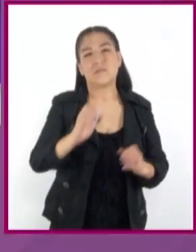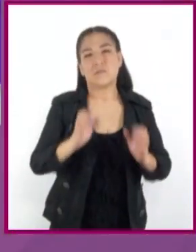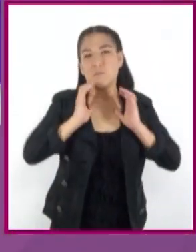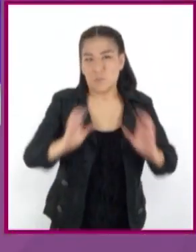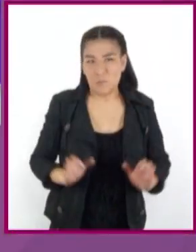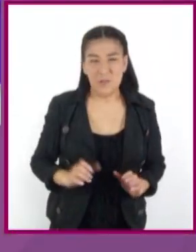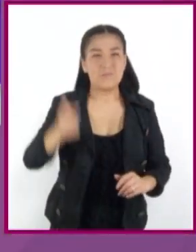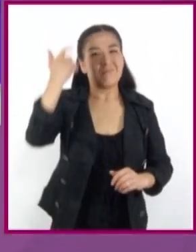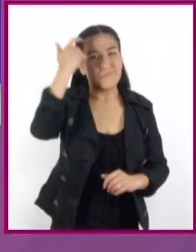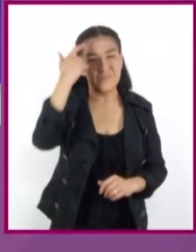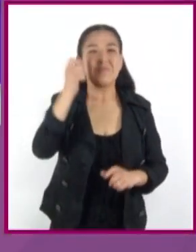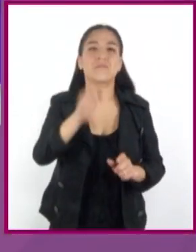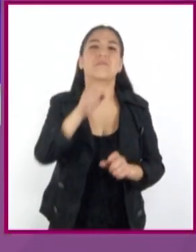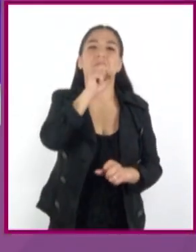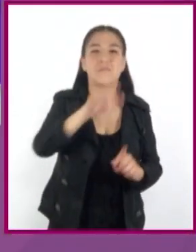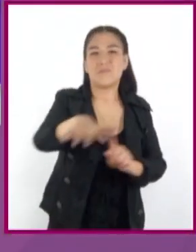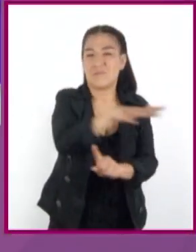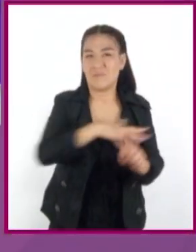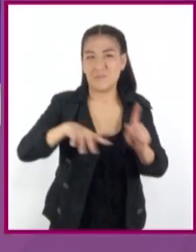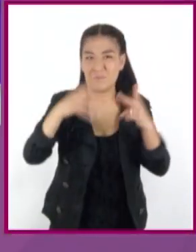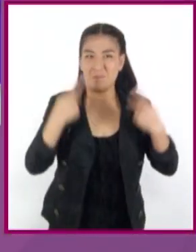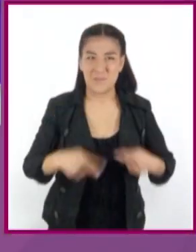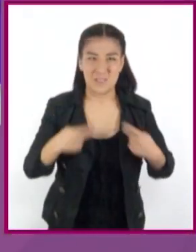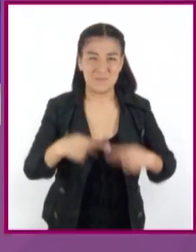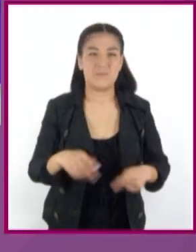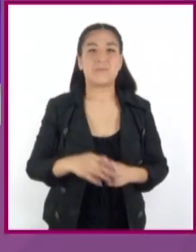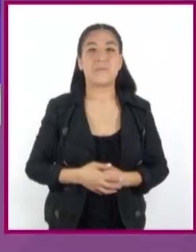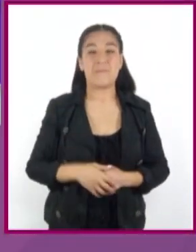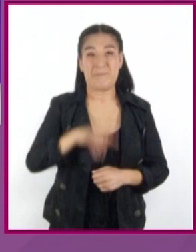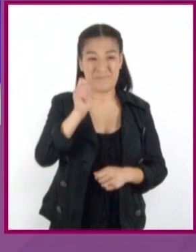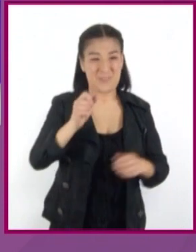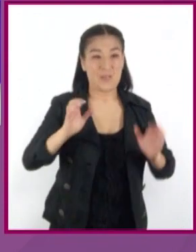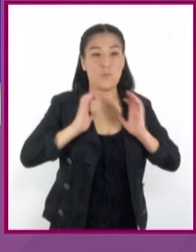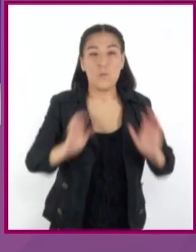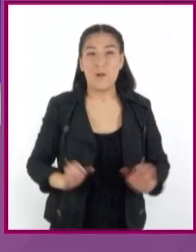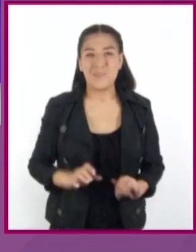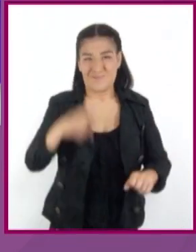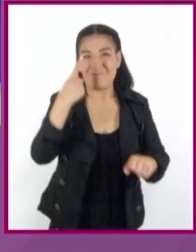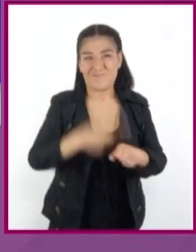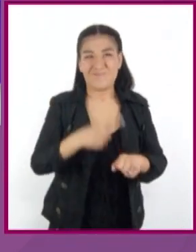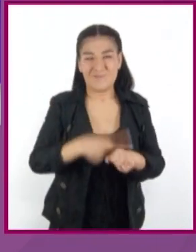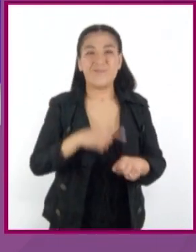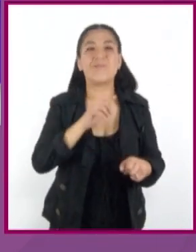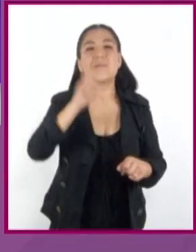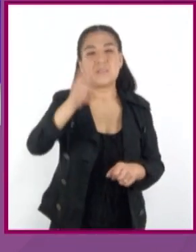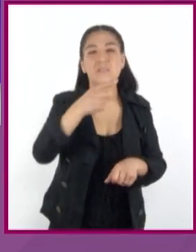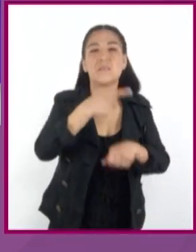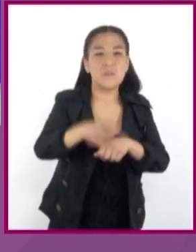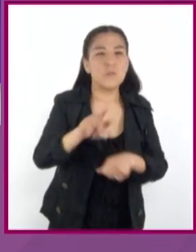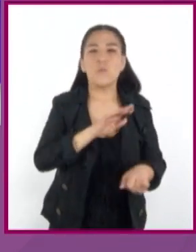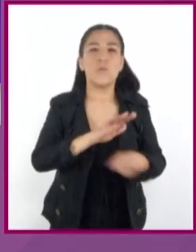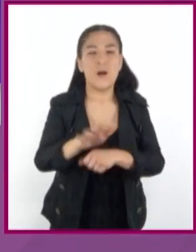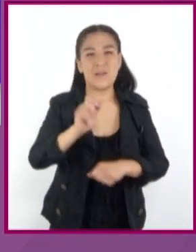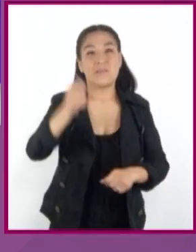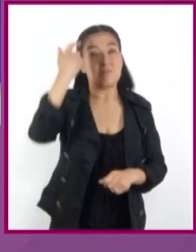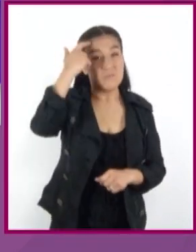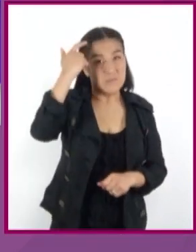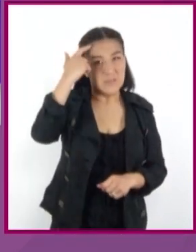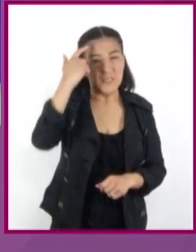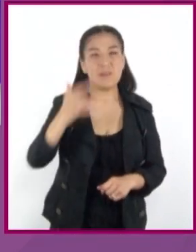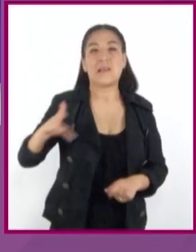y social de las personas. Respecto a la salud física, las sustancias psicoactivas afectan principalmente al cerebro,